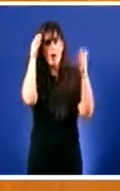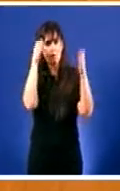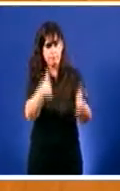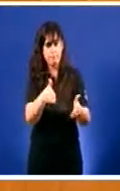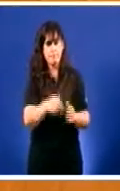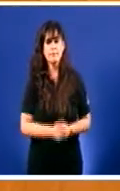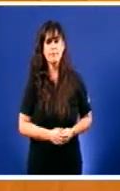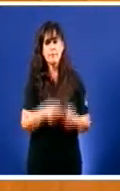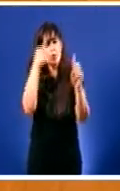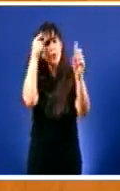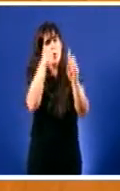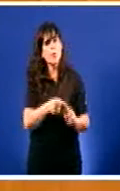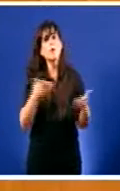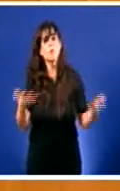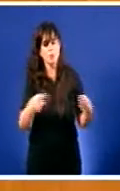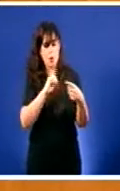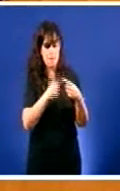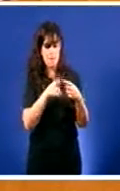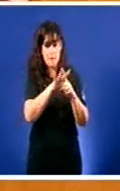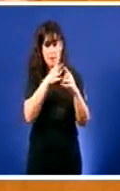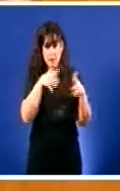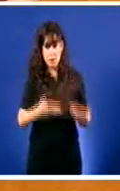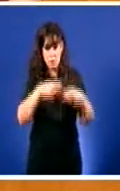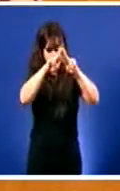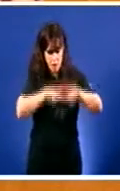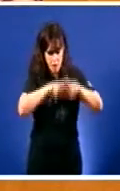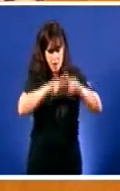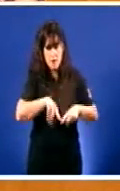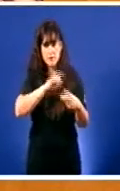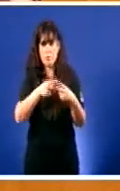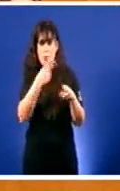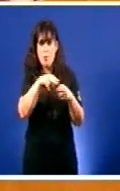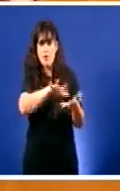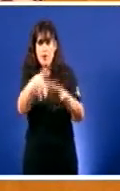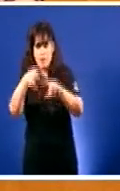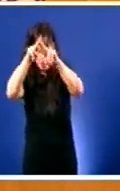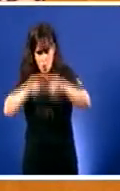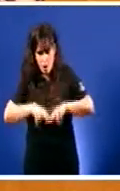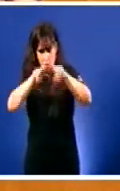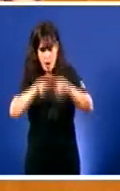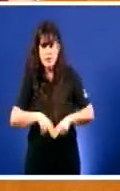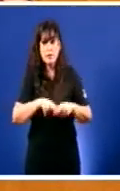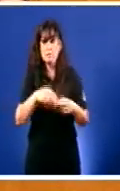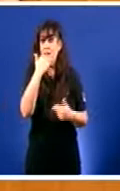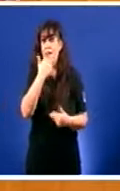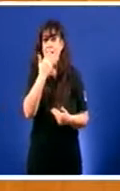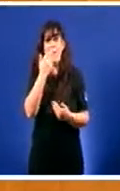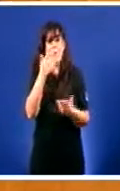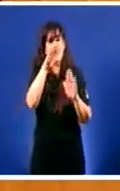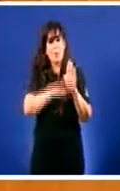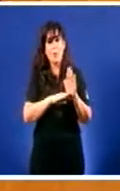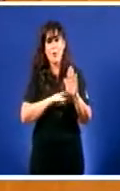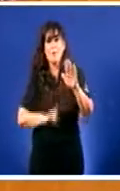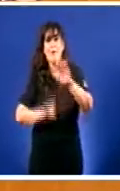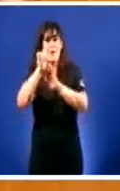O análisis da situación actual Análisis das políticas que se llevan aplicado Algo que non se fai No programa de desenvolvimento rural Non se